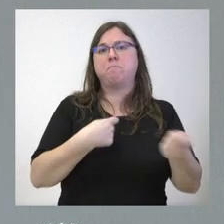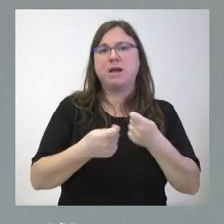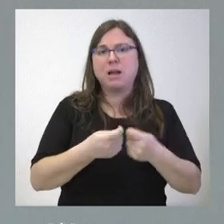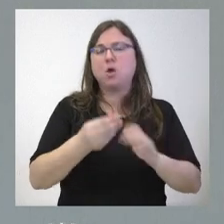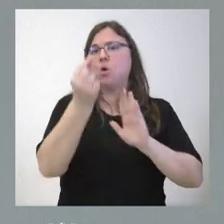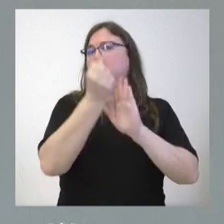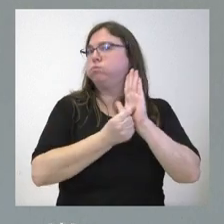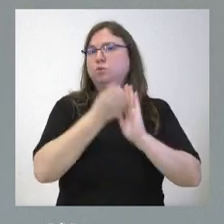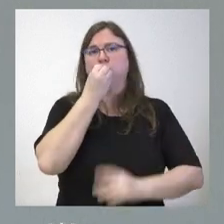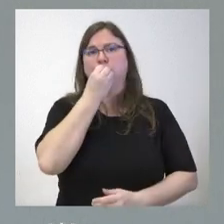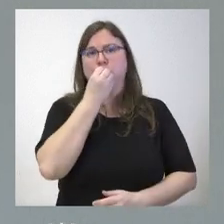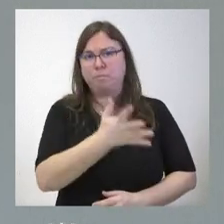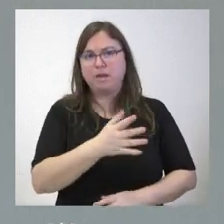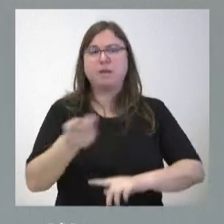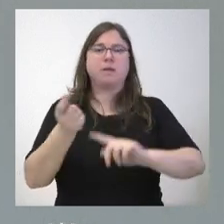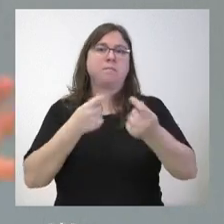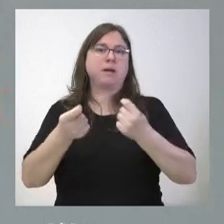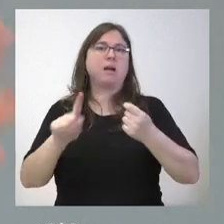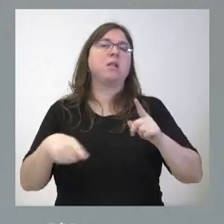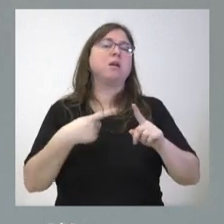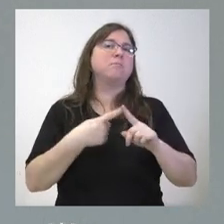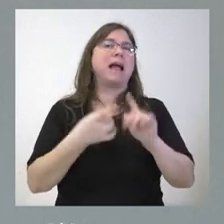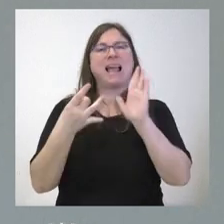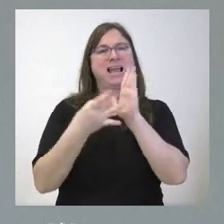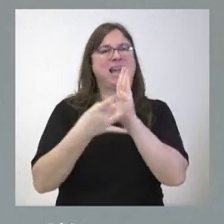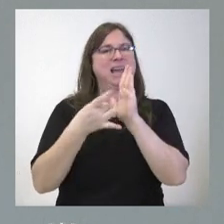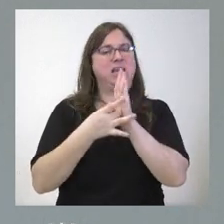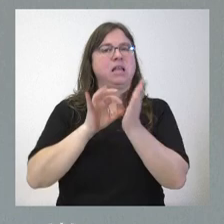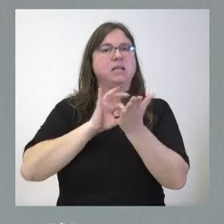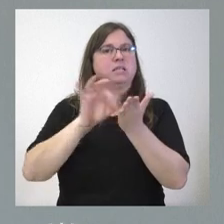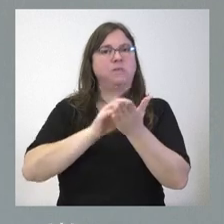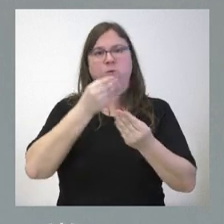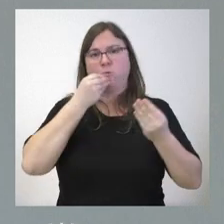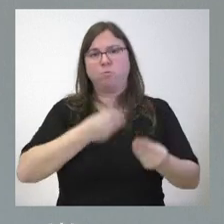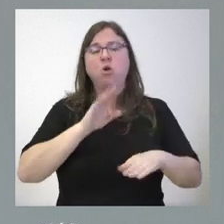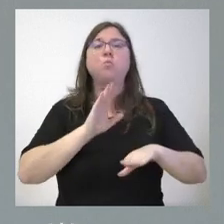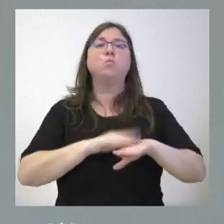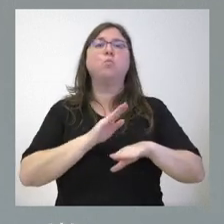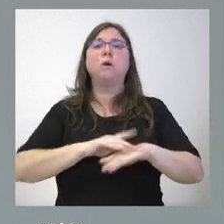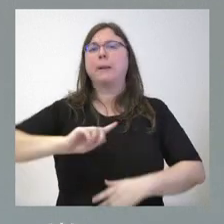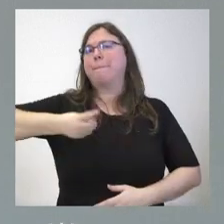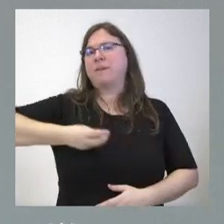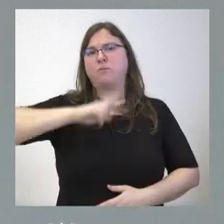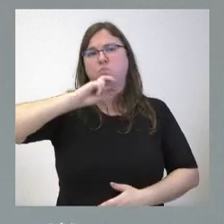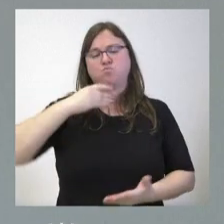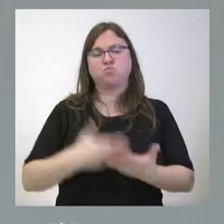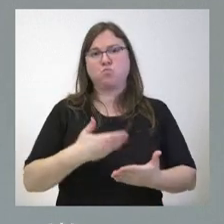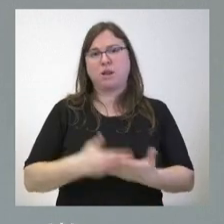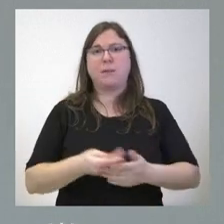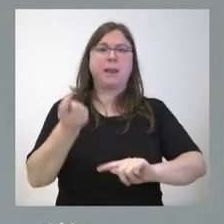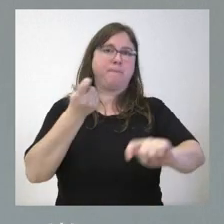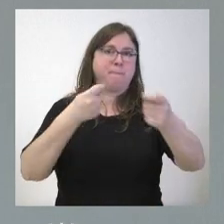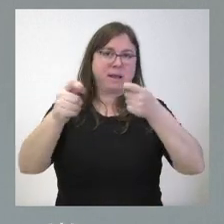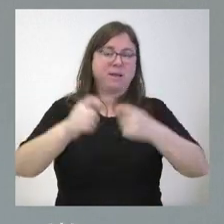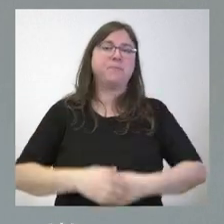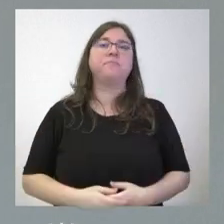valoradas pues esos mercados internacionales que ofrezcan calidad precio y servicio porque esa es la principal garantía de abrir mercado y exportar y más